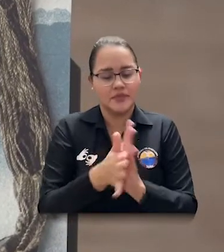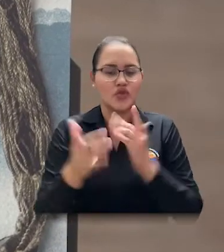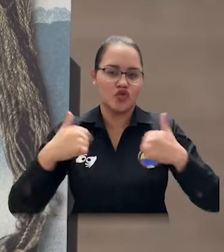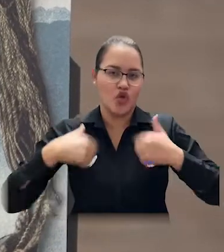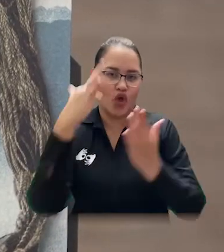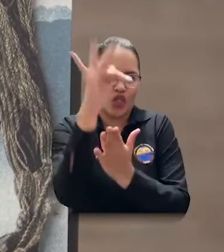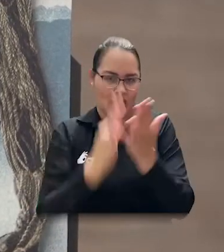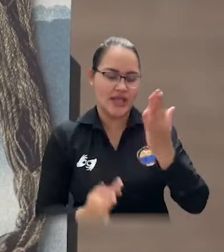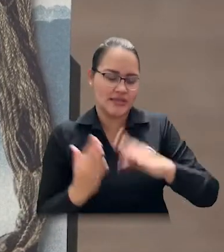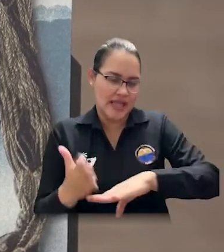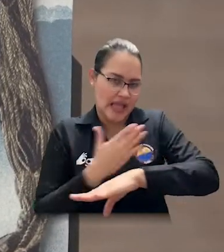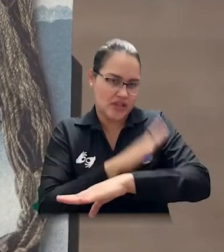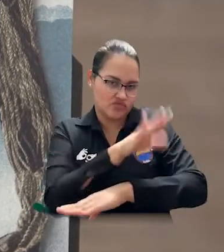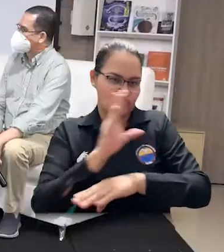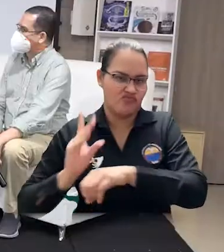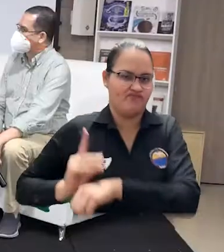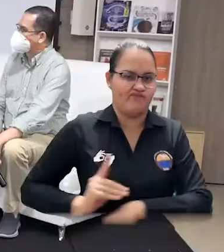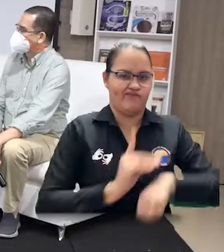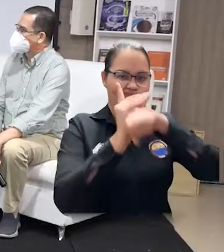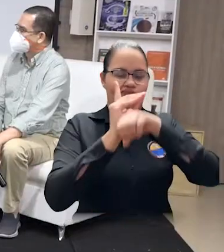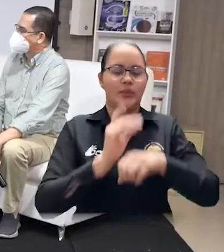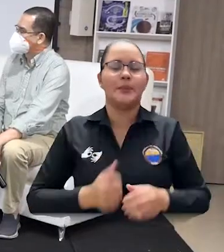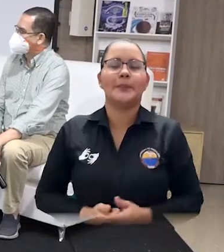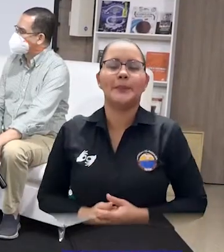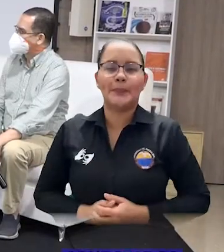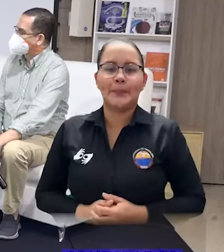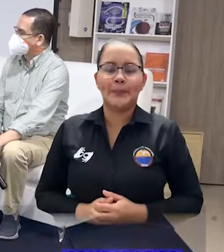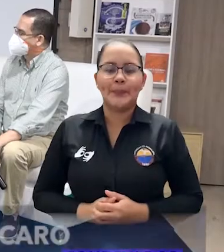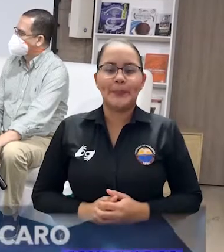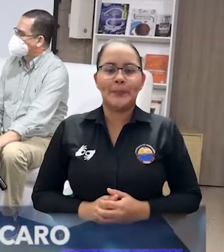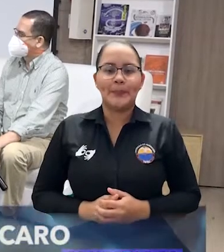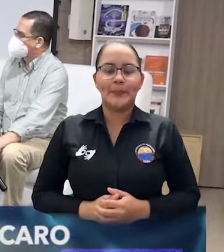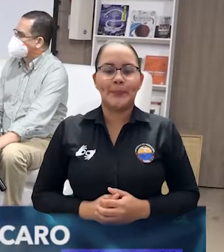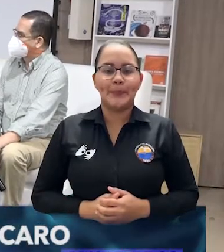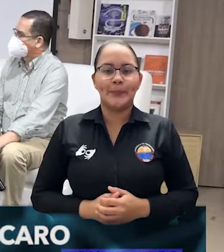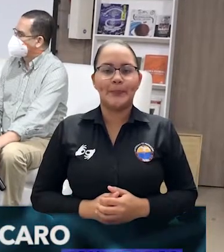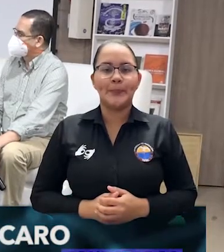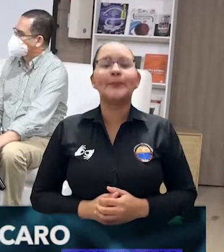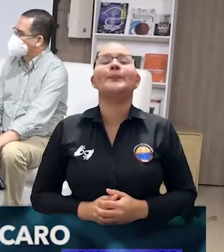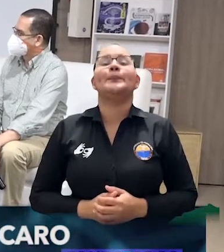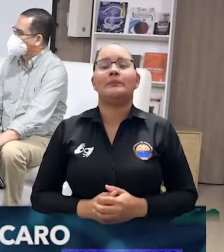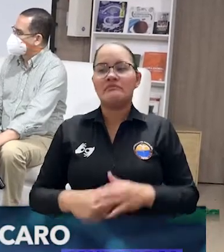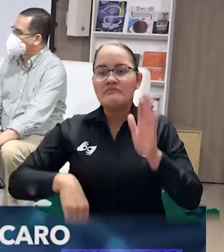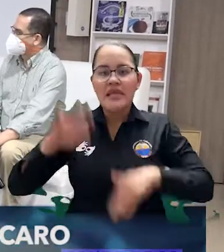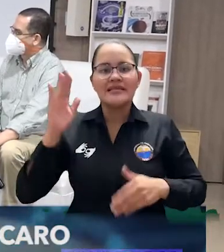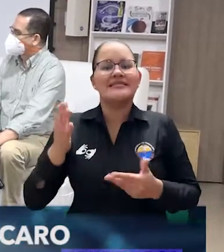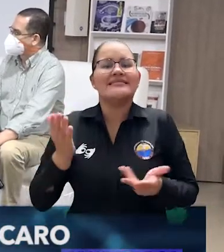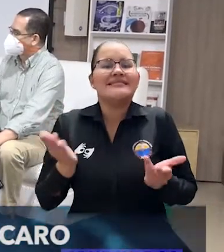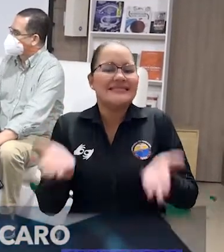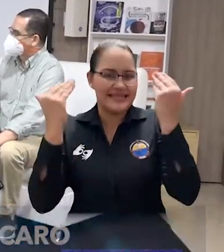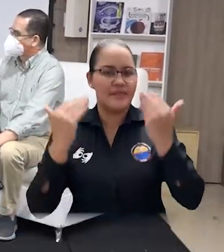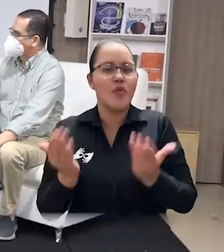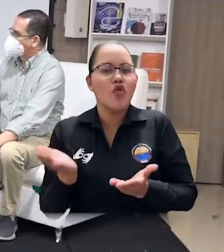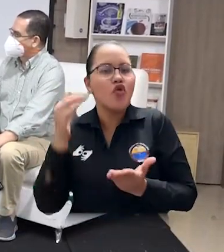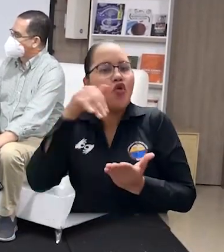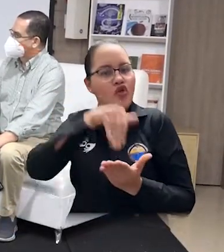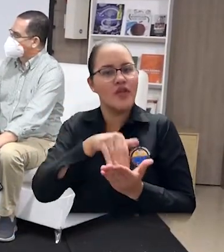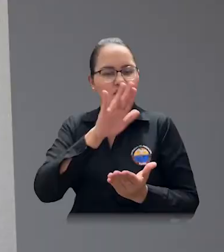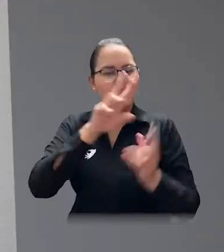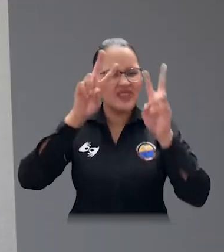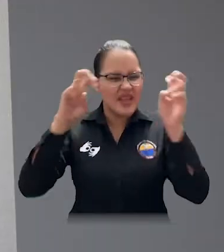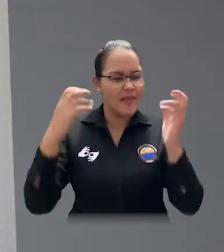doctoral. Que Guillermo Buitrago había hecho y permitirnos hacer esa reedición ampliada.